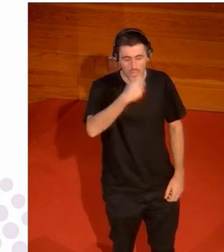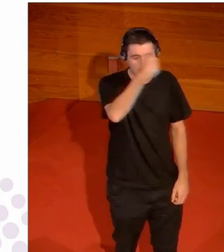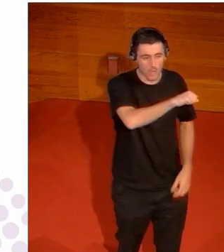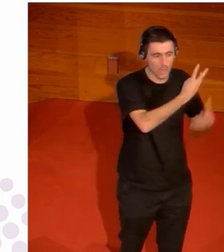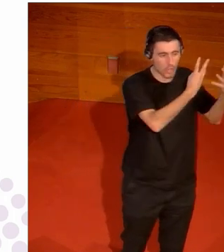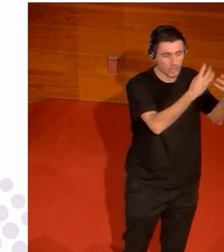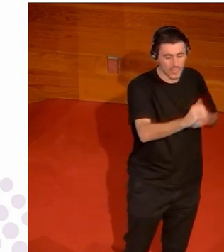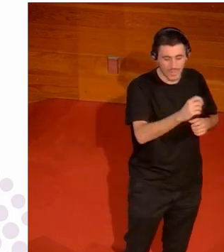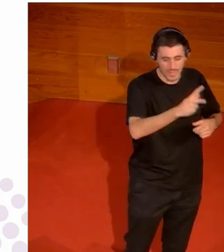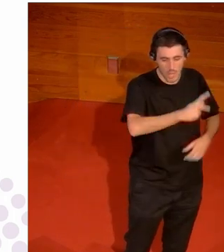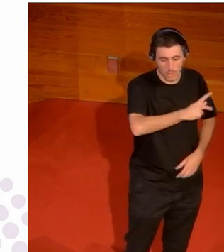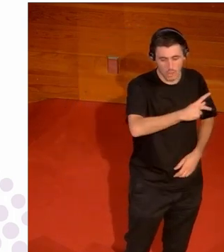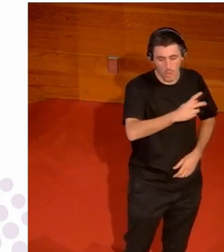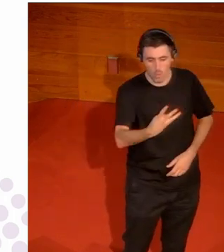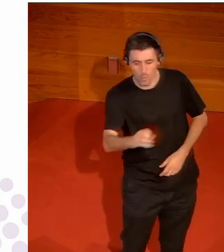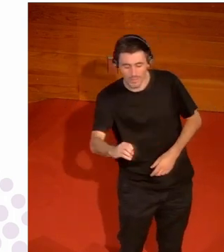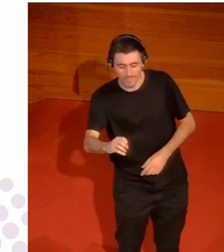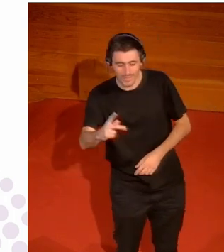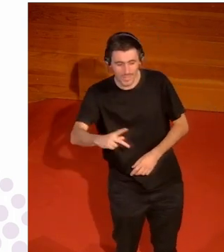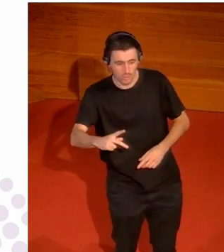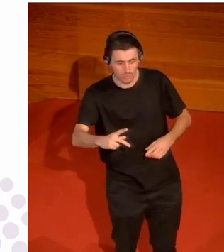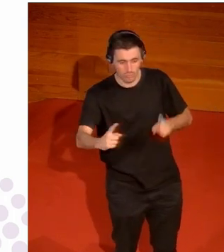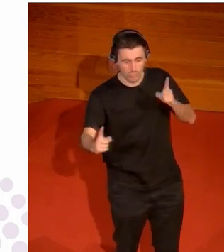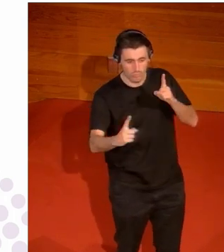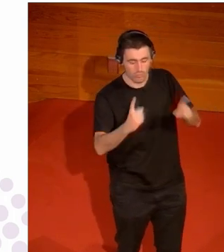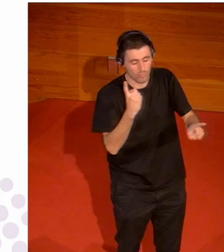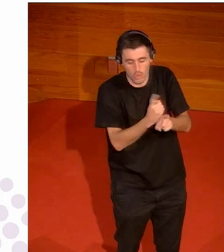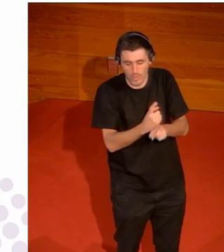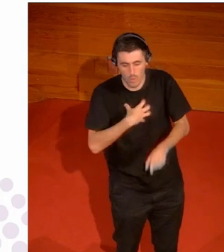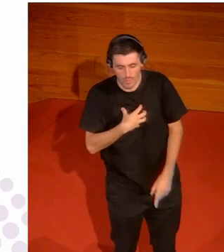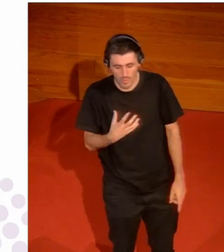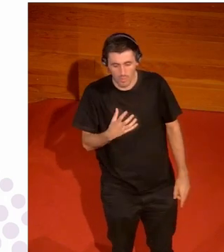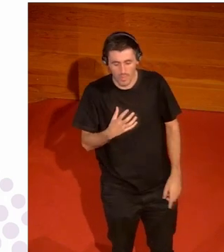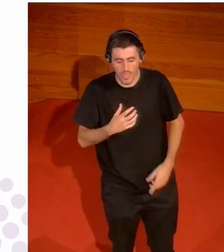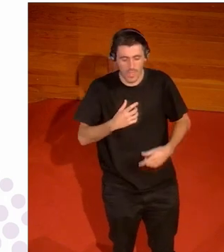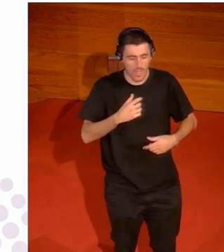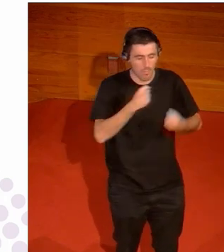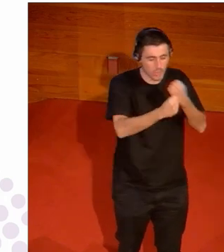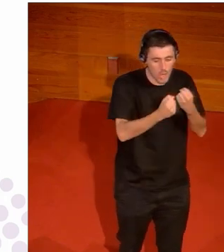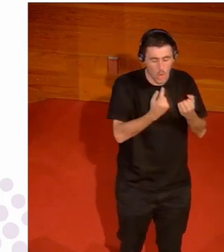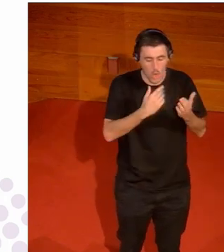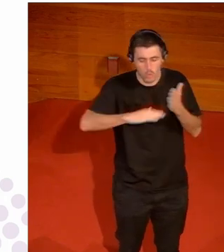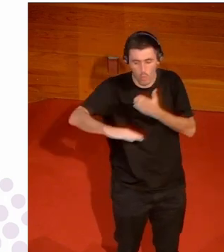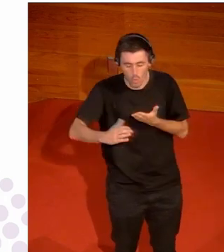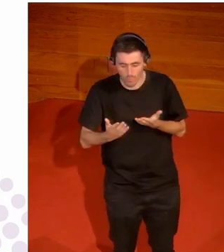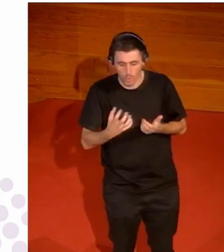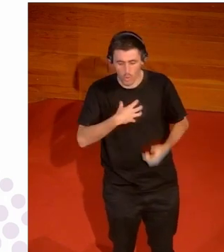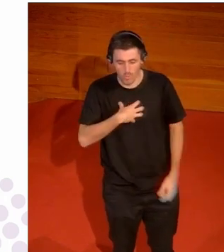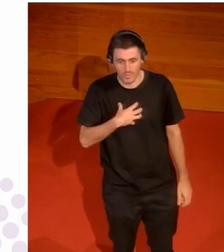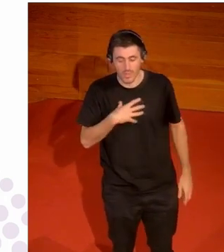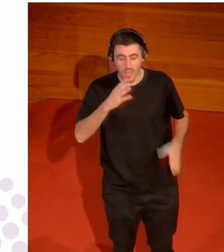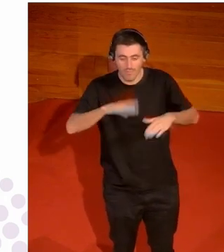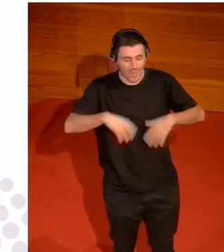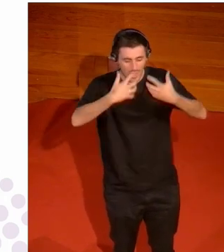con uno de 42 hombre o mujer porque le funde o de judo o de lo que sea sistemáticamente ha segregado por sexo hombre